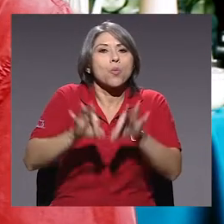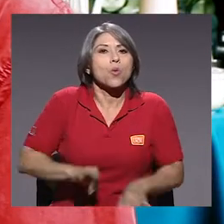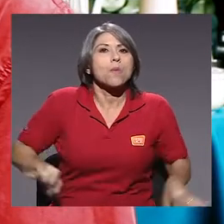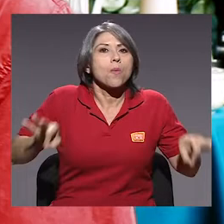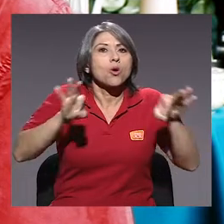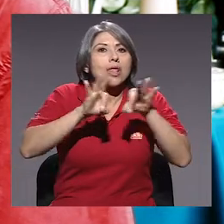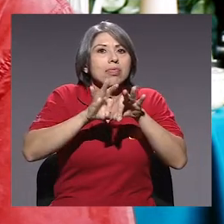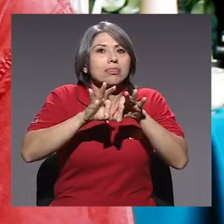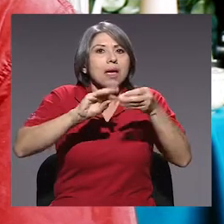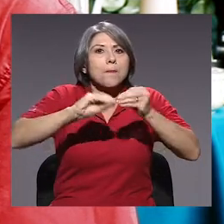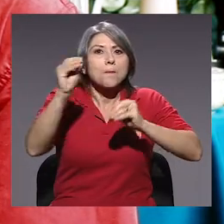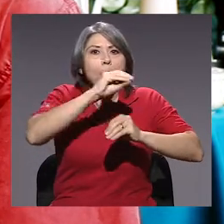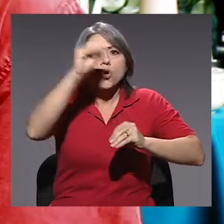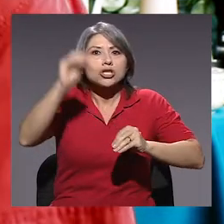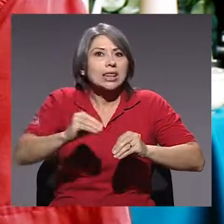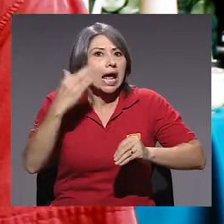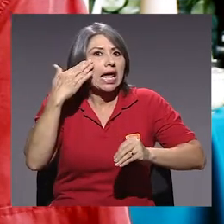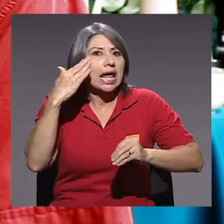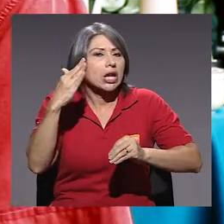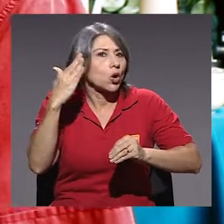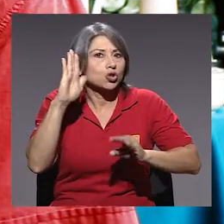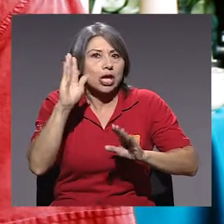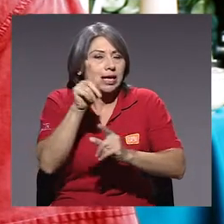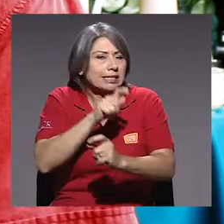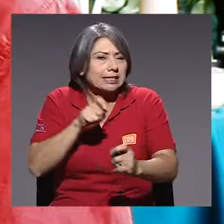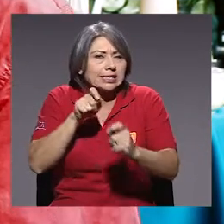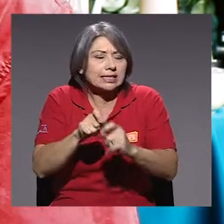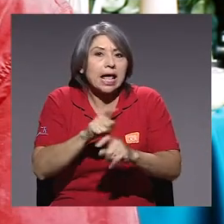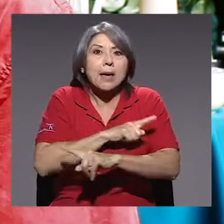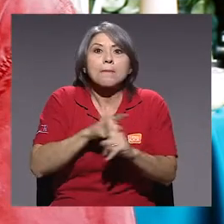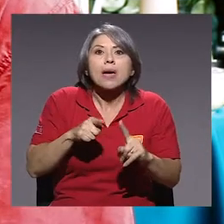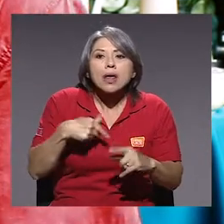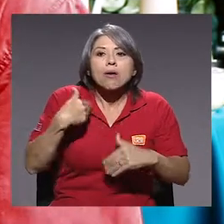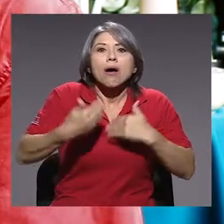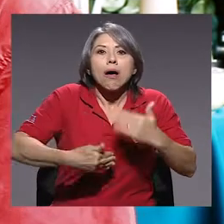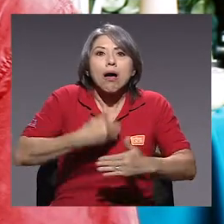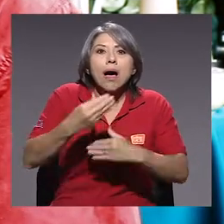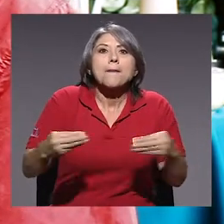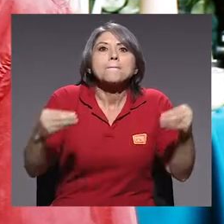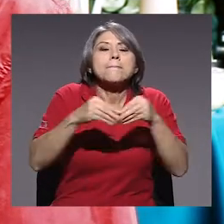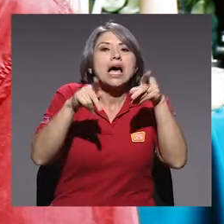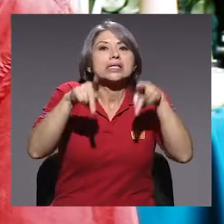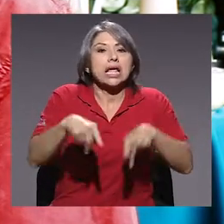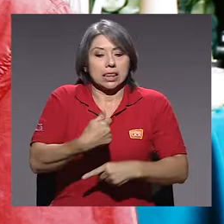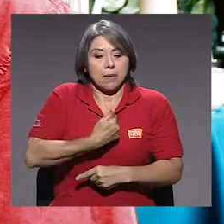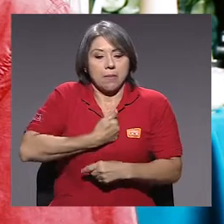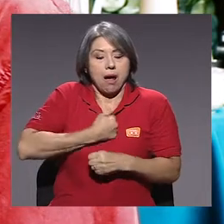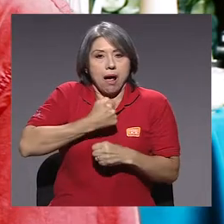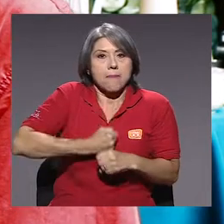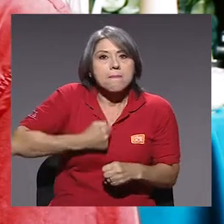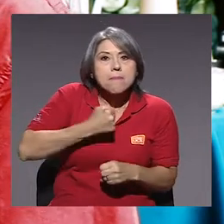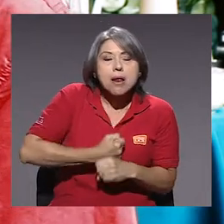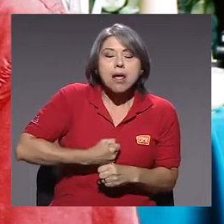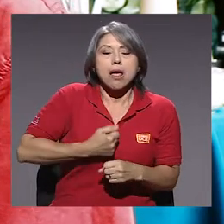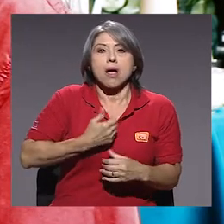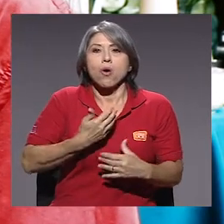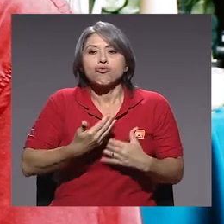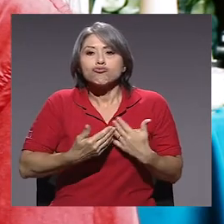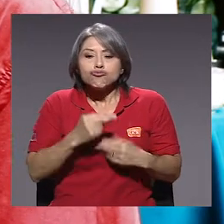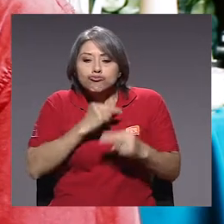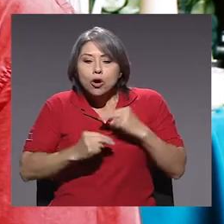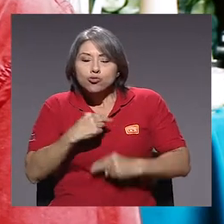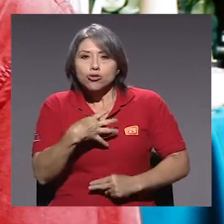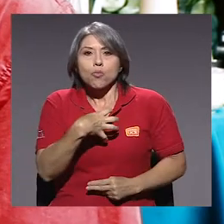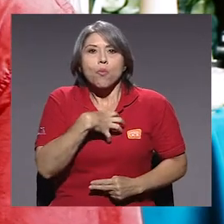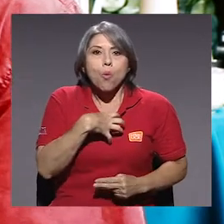porcentaje en este momento, pero sí sé que cada vez más gente opta por autoemplearse, por buscar su propio